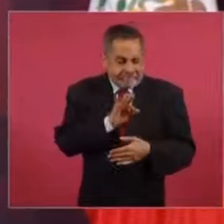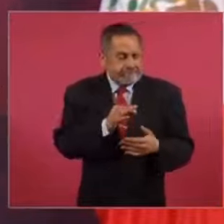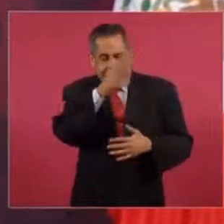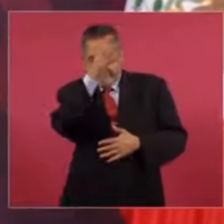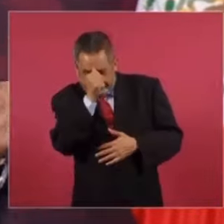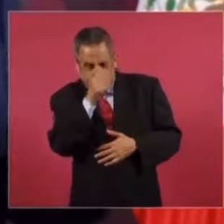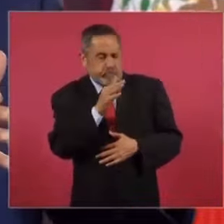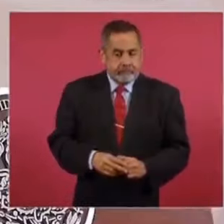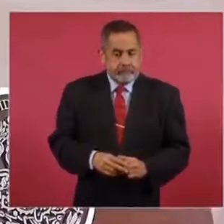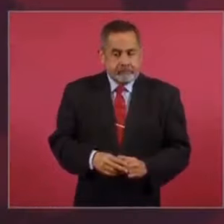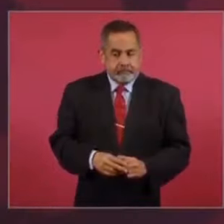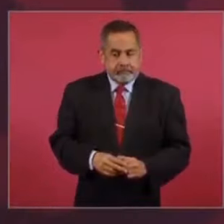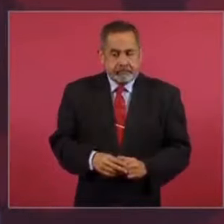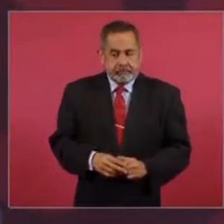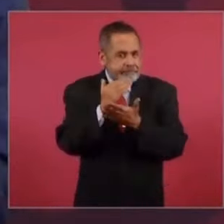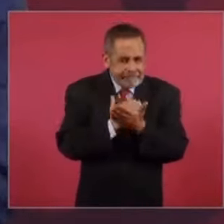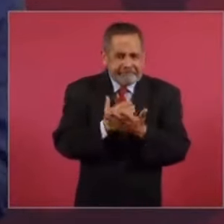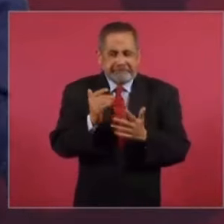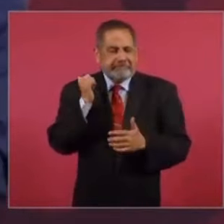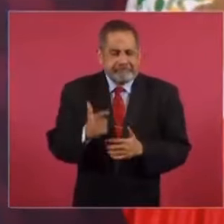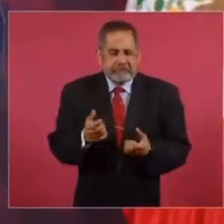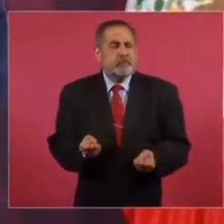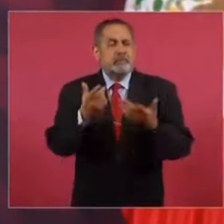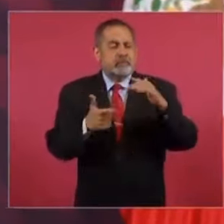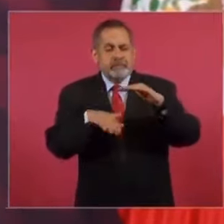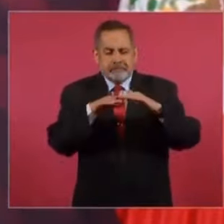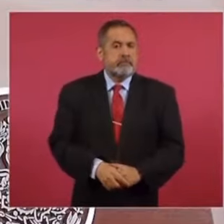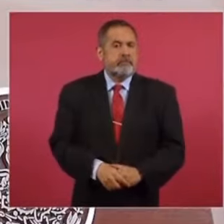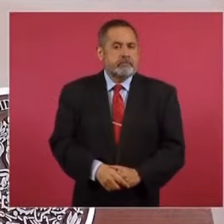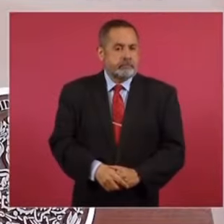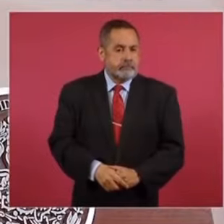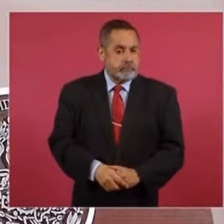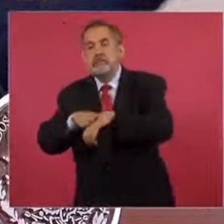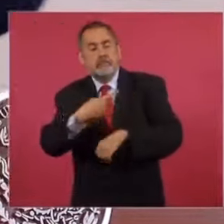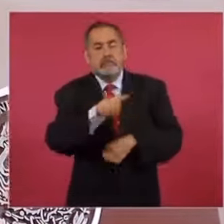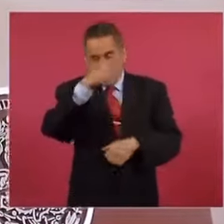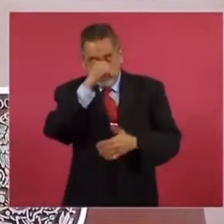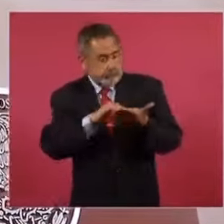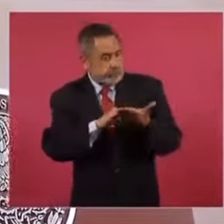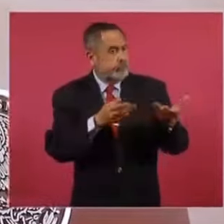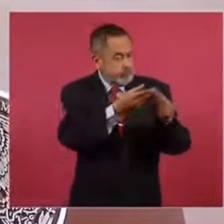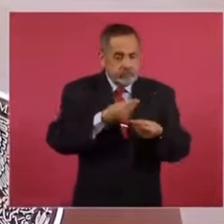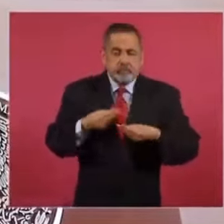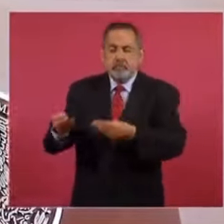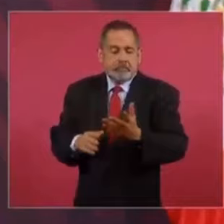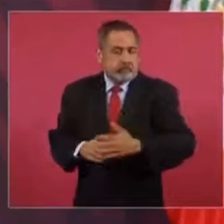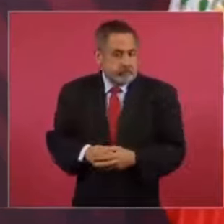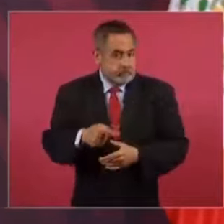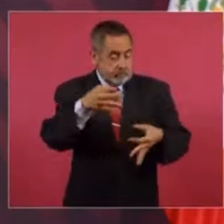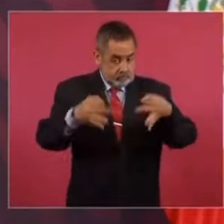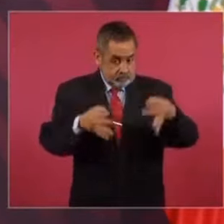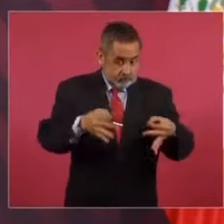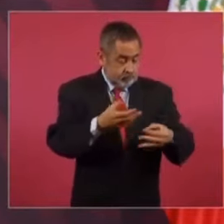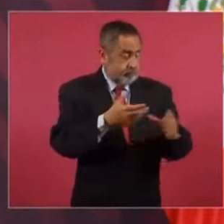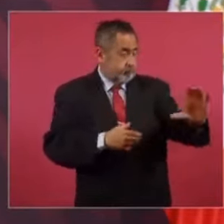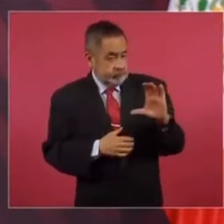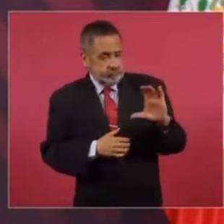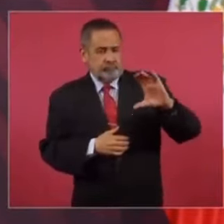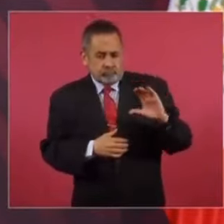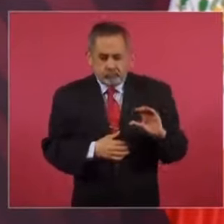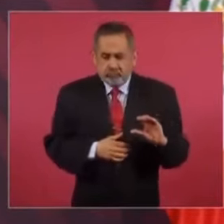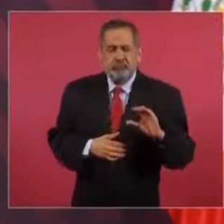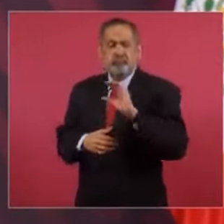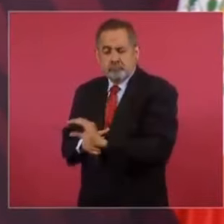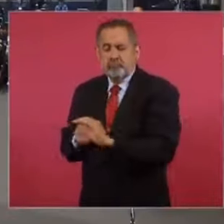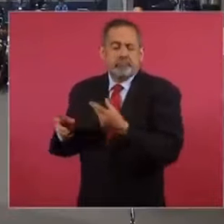se le podía quitar, de cuánto podía ser la quita legal. Todo lo que estaba en juicio se consideró